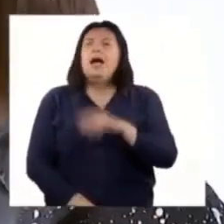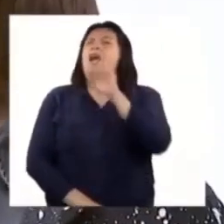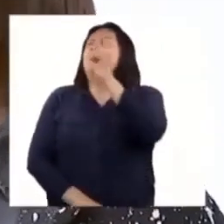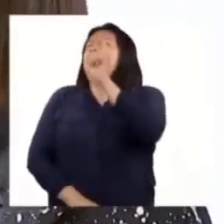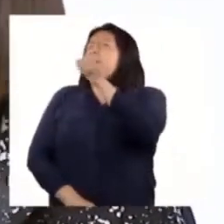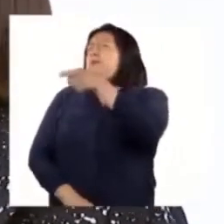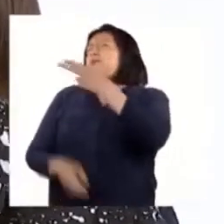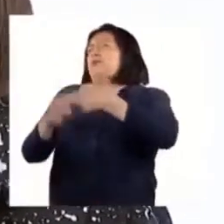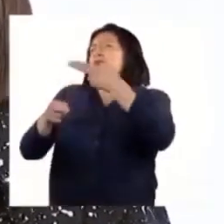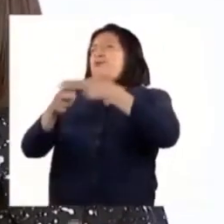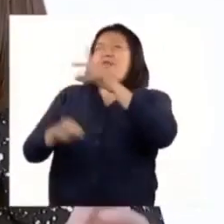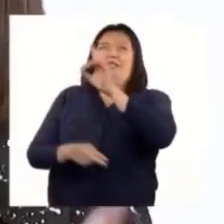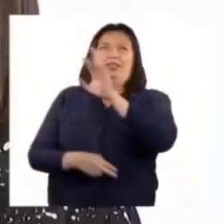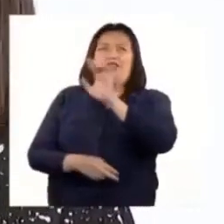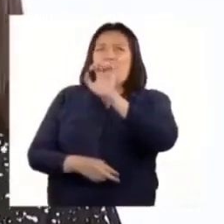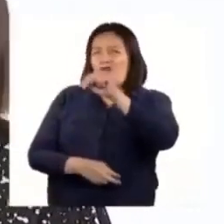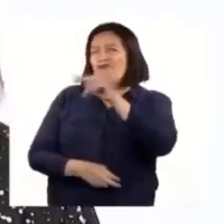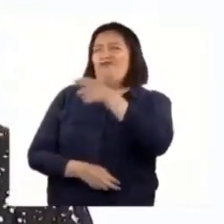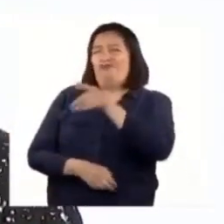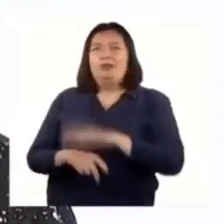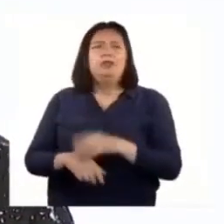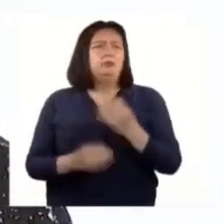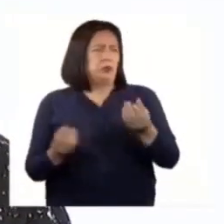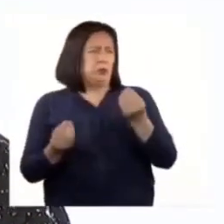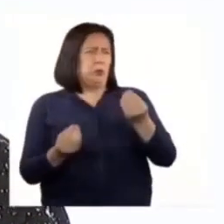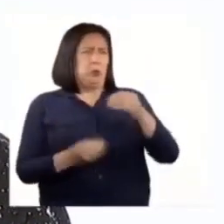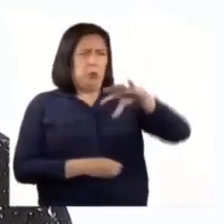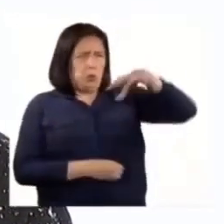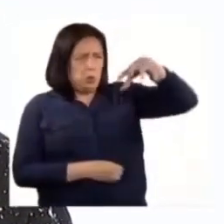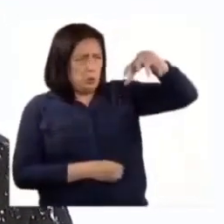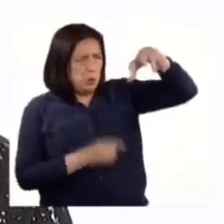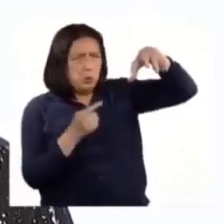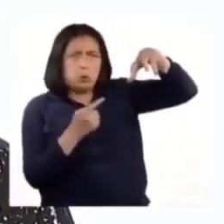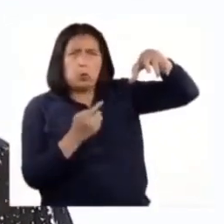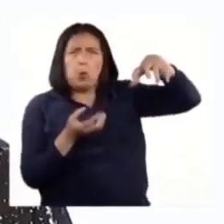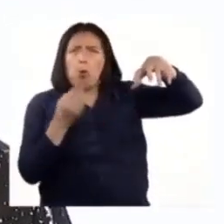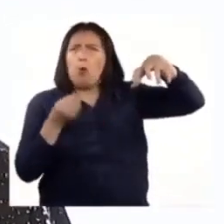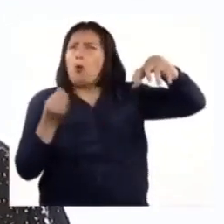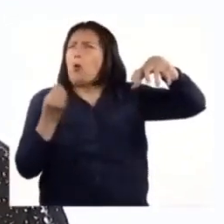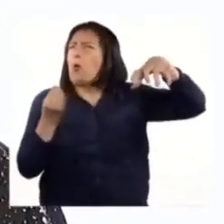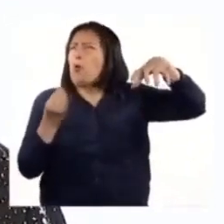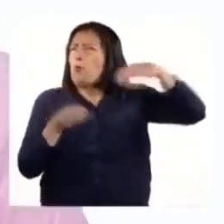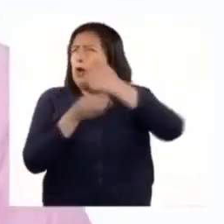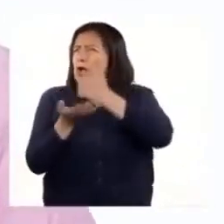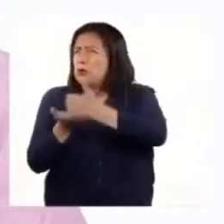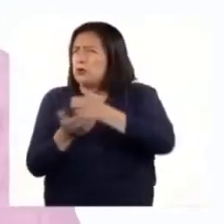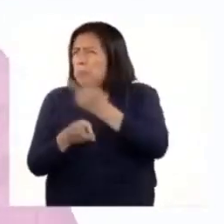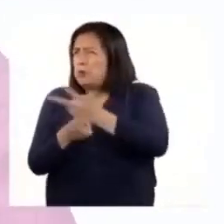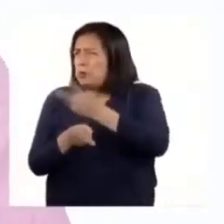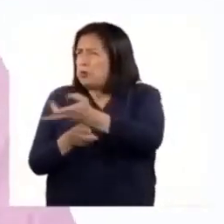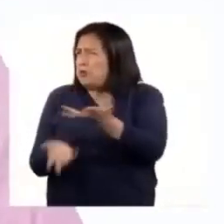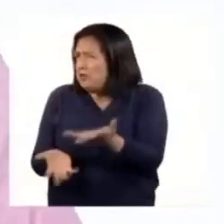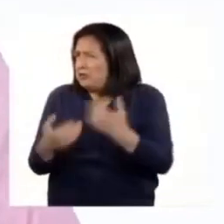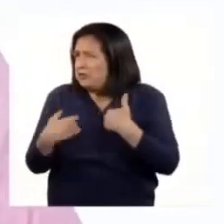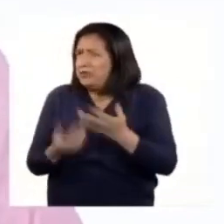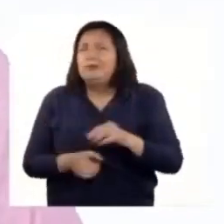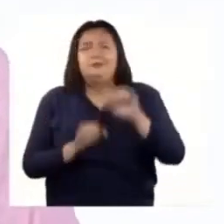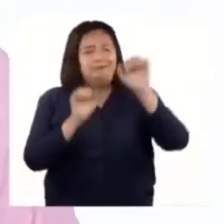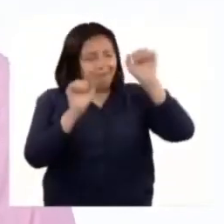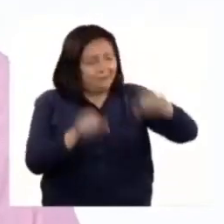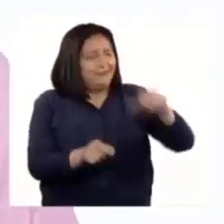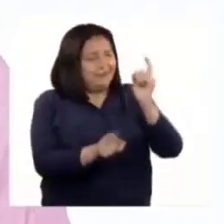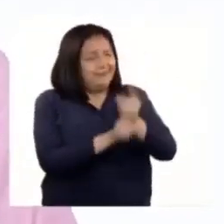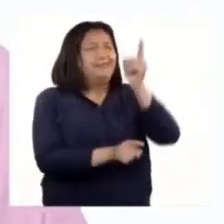Profe, eso es un dron. B. Pero, ¿cómo así los drones pueden ayudar en la conservación de las especies? B. ¡Exactamente,